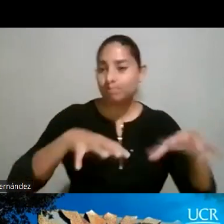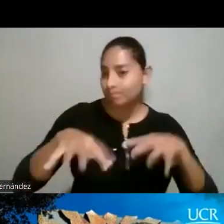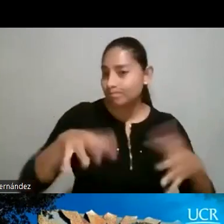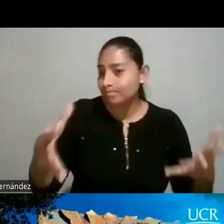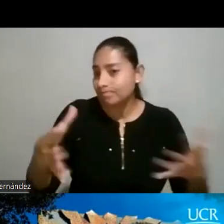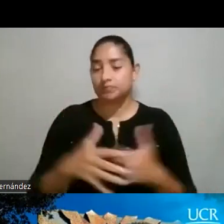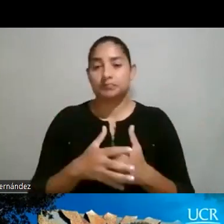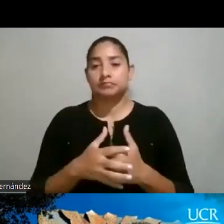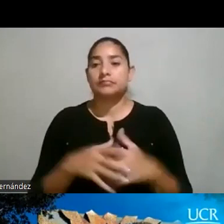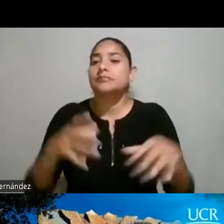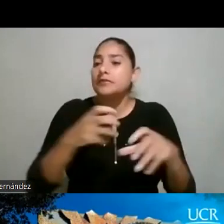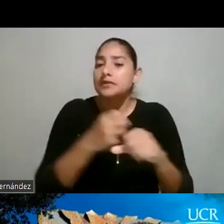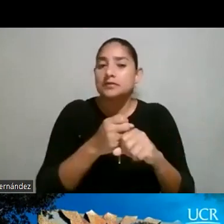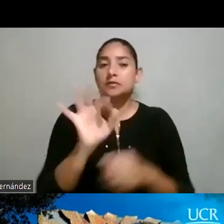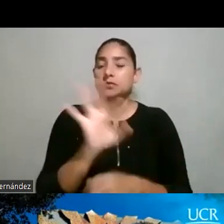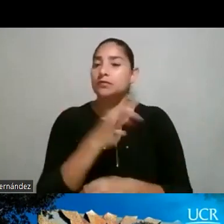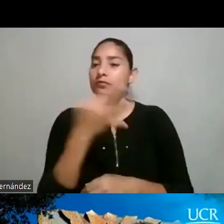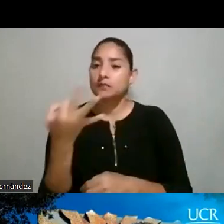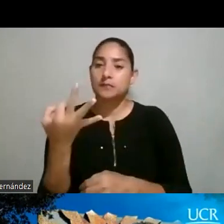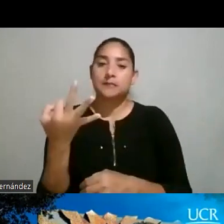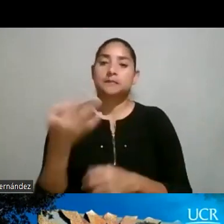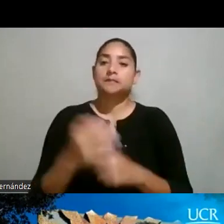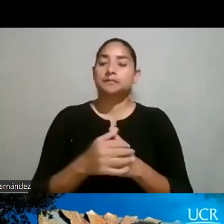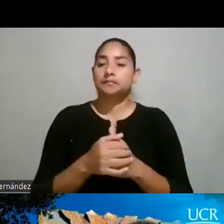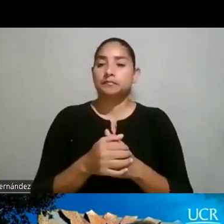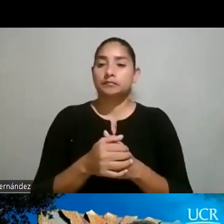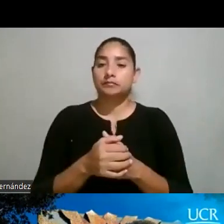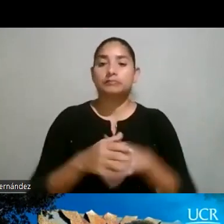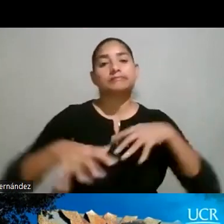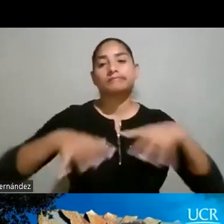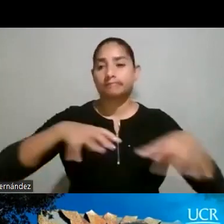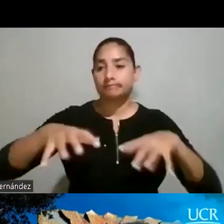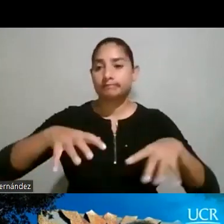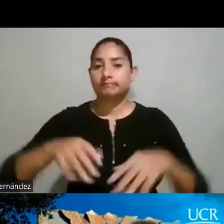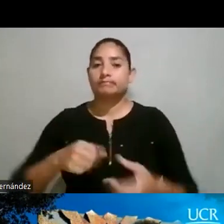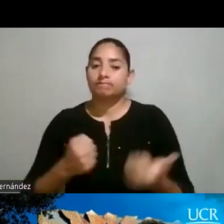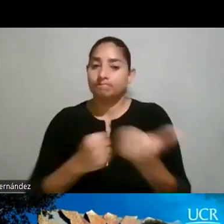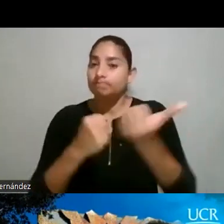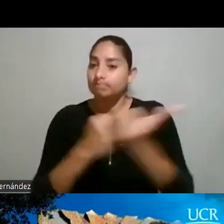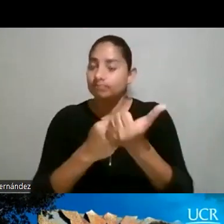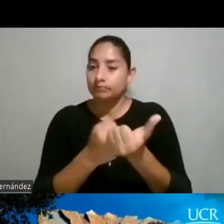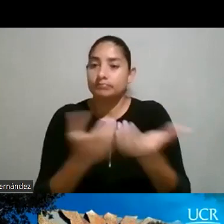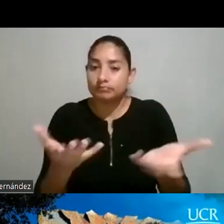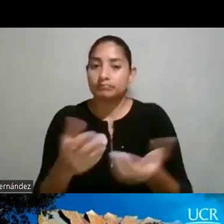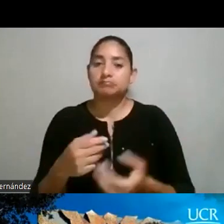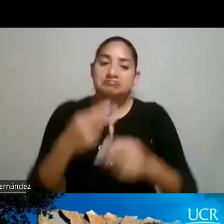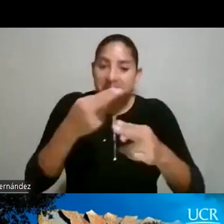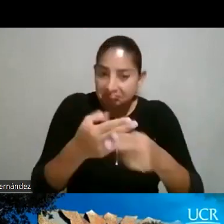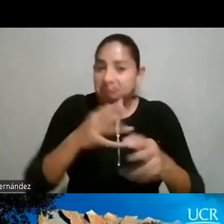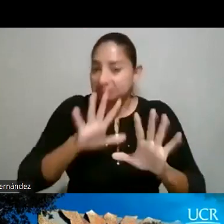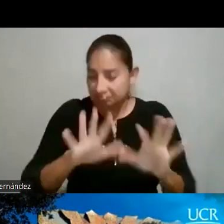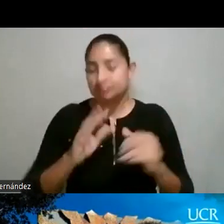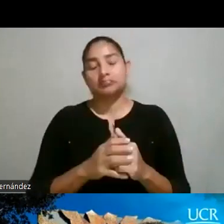que creando de alguna forma, pues, acciones afirmativas, si queremos llamarlo así, o